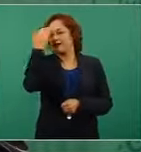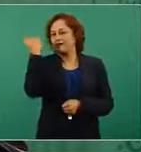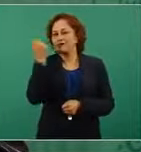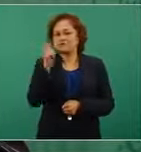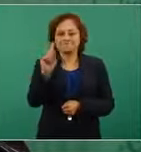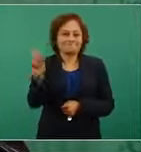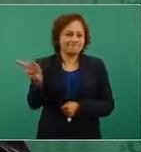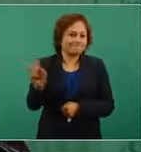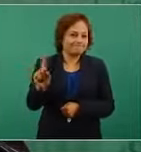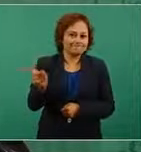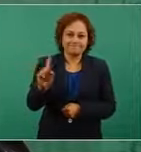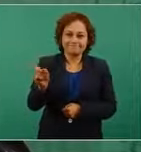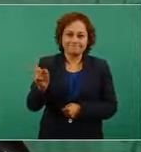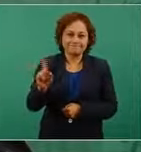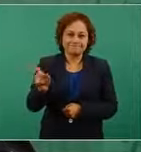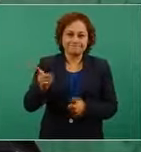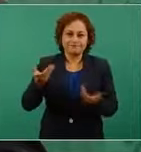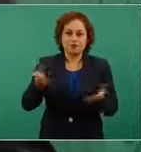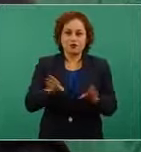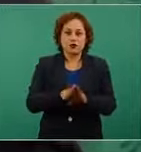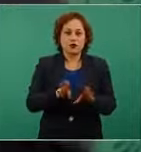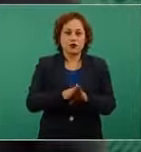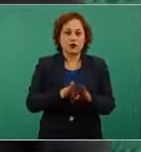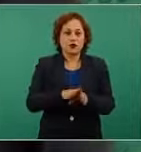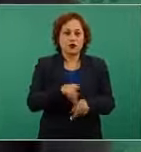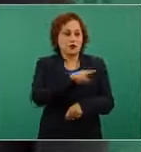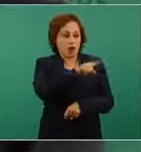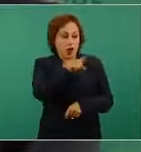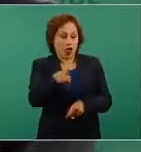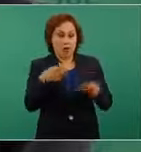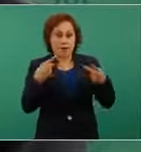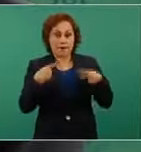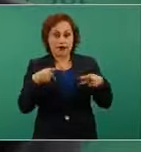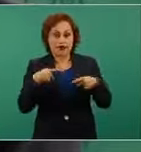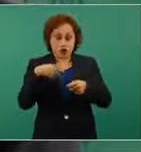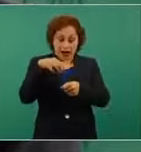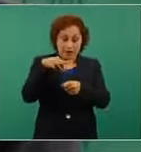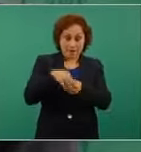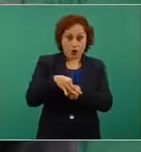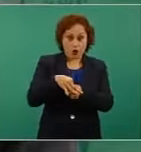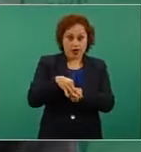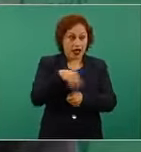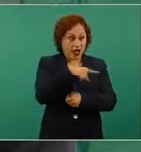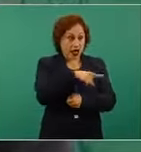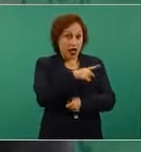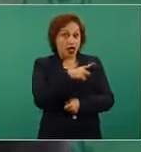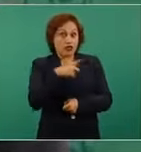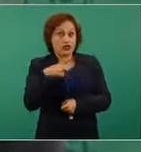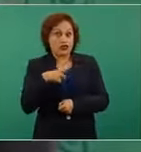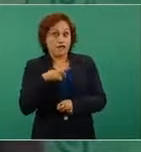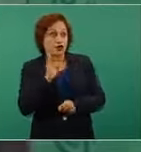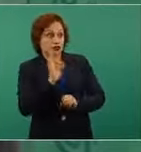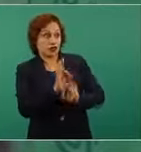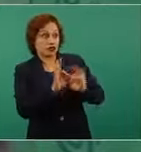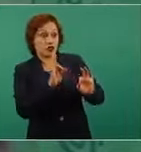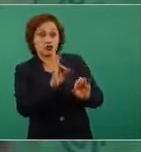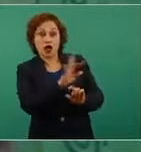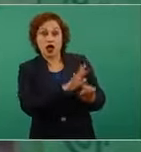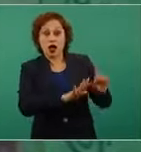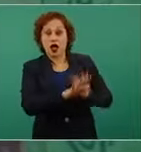Grandes lectores, electores, o democracia, como